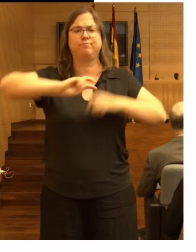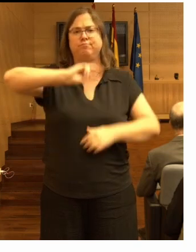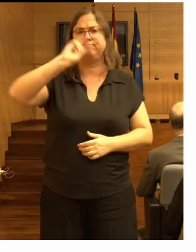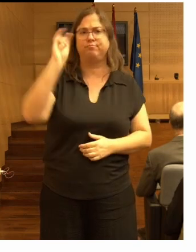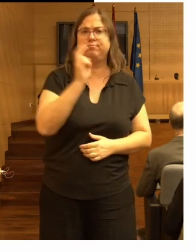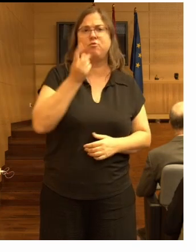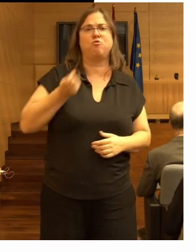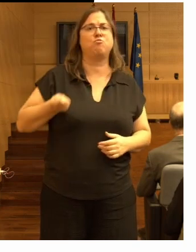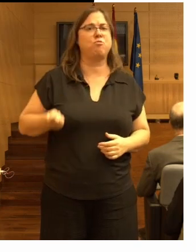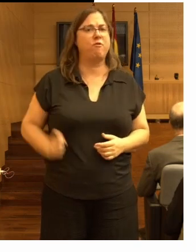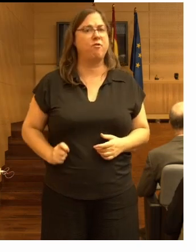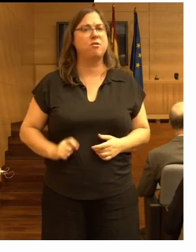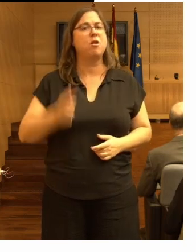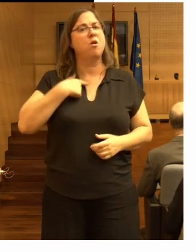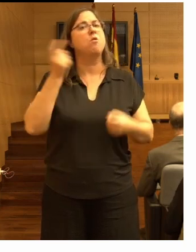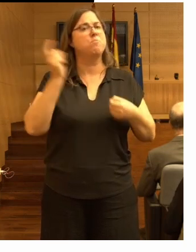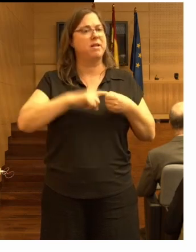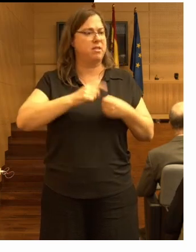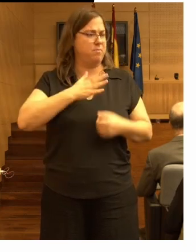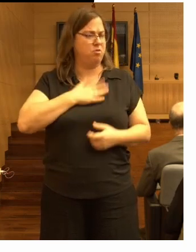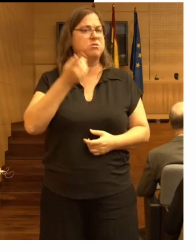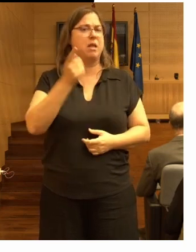en el que yo participé